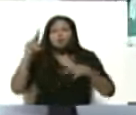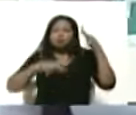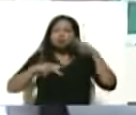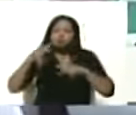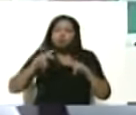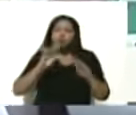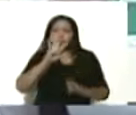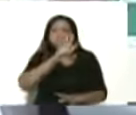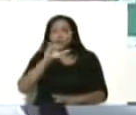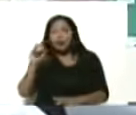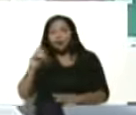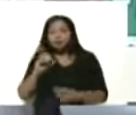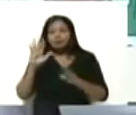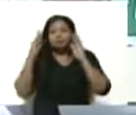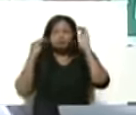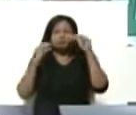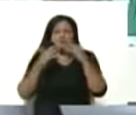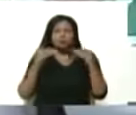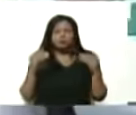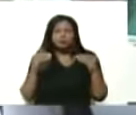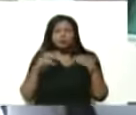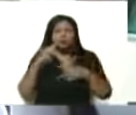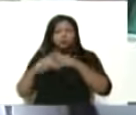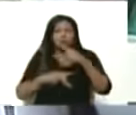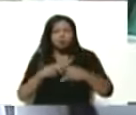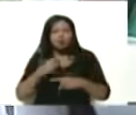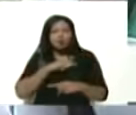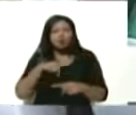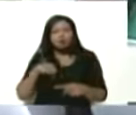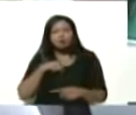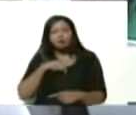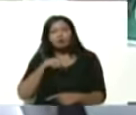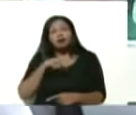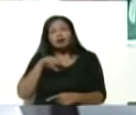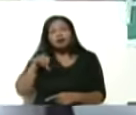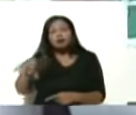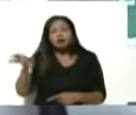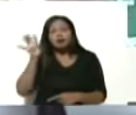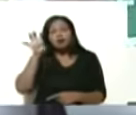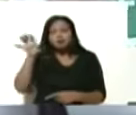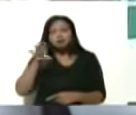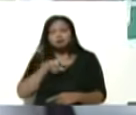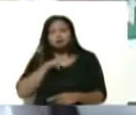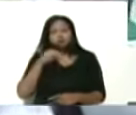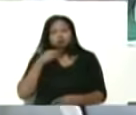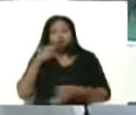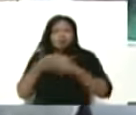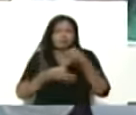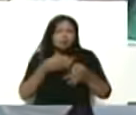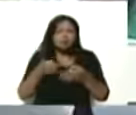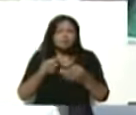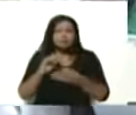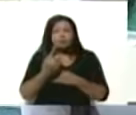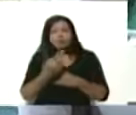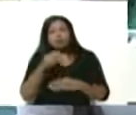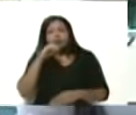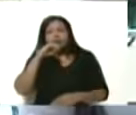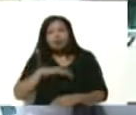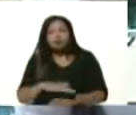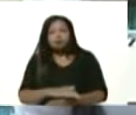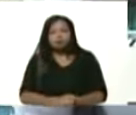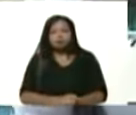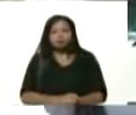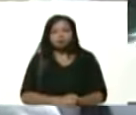50 atendiendo a todos los productores de nuestra nación asimismo debemos mencionar también que por primera vez en la historia